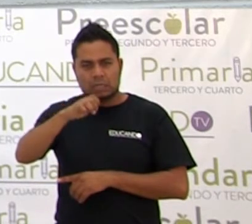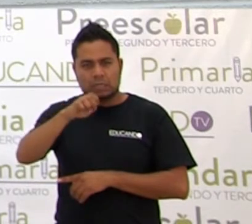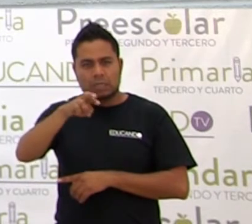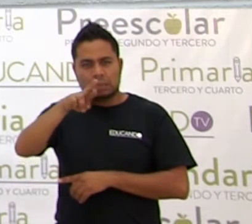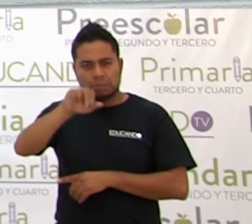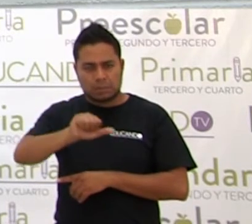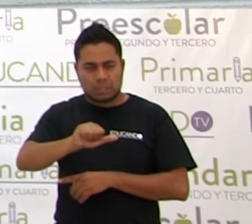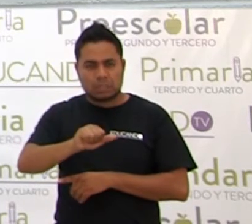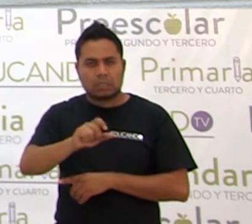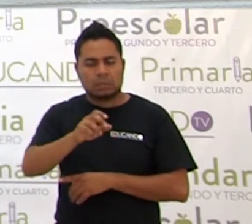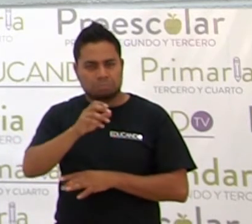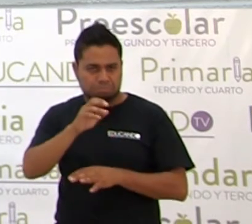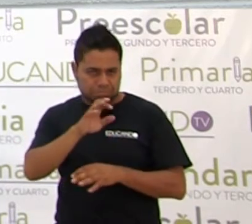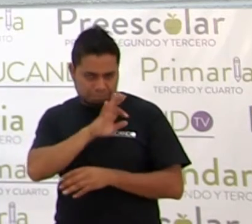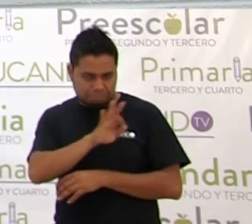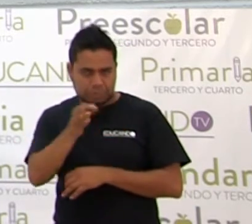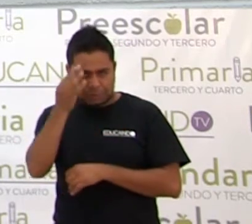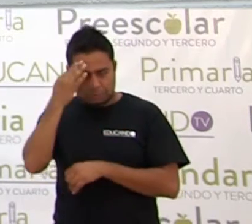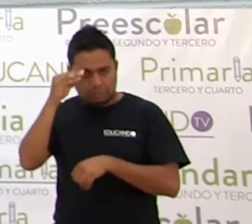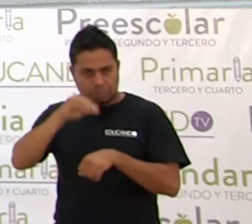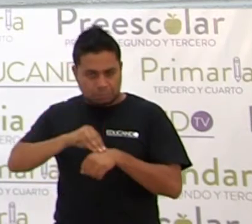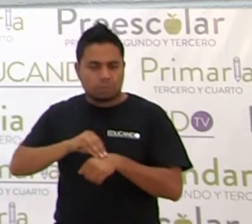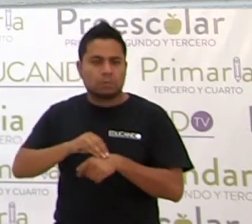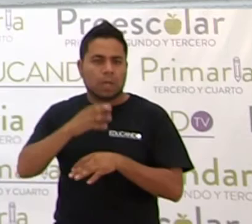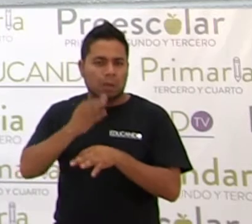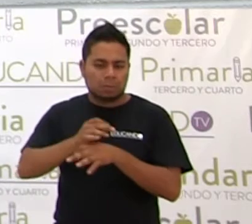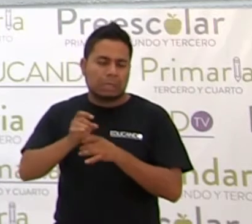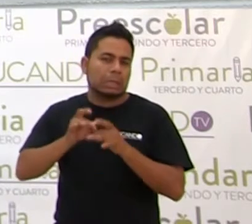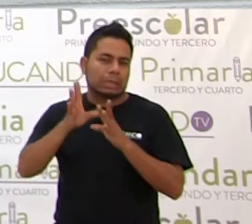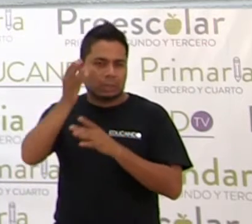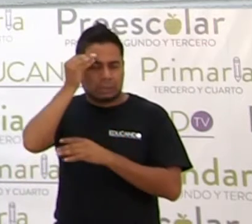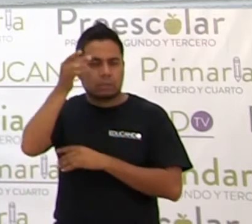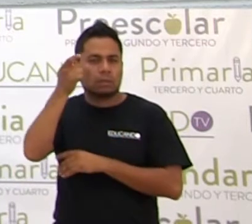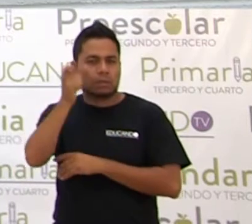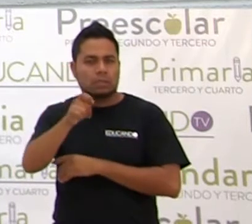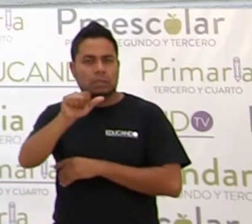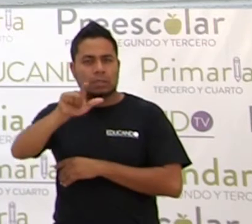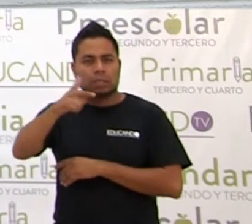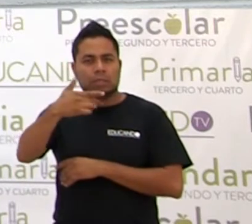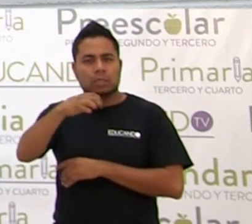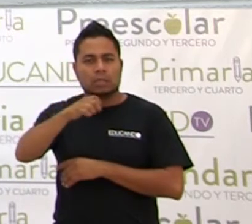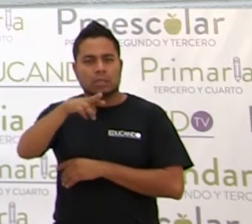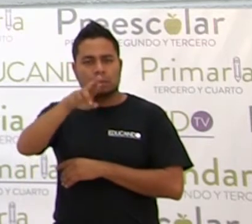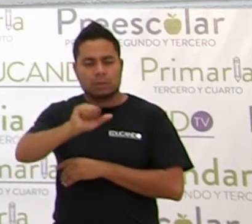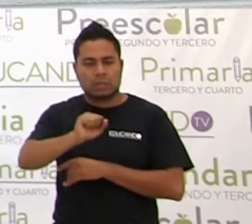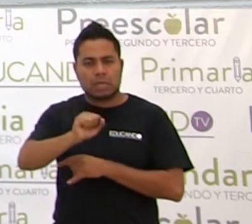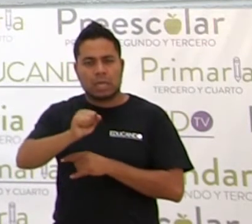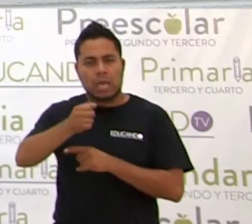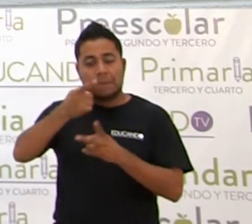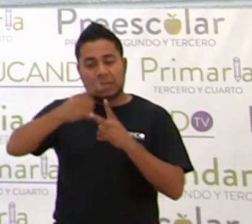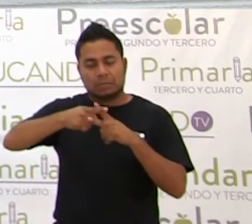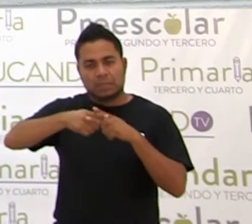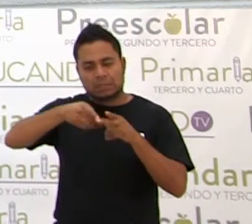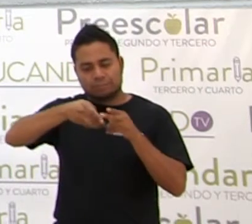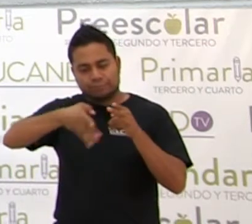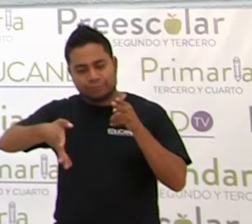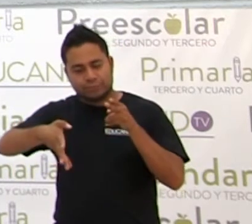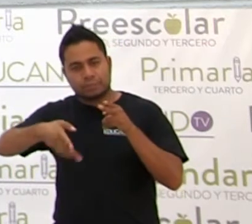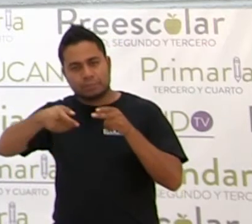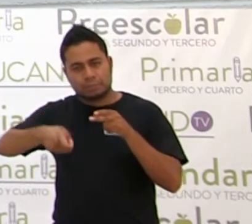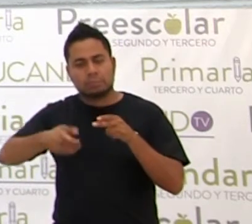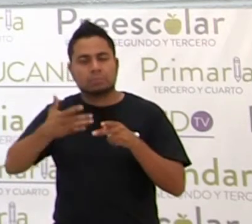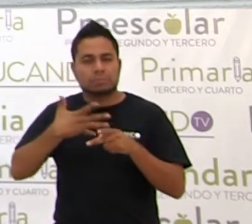vamos a recordar, si es que ya se les olvidó. Álgebra es una rama de la matemática donde se